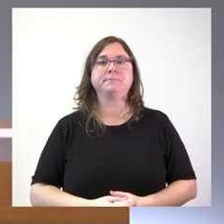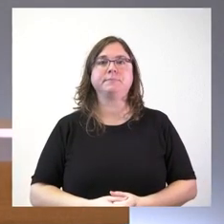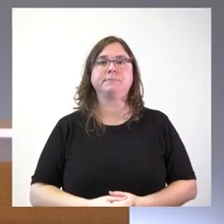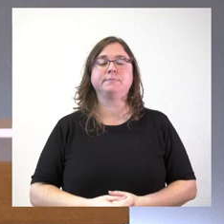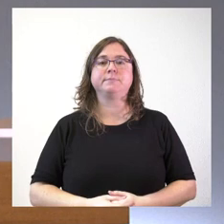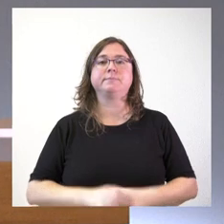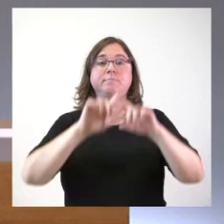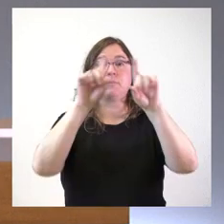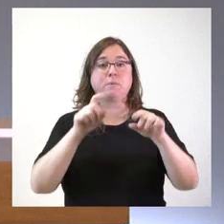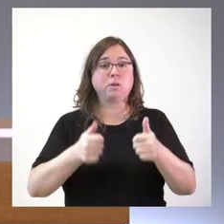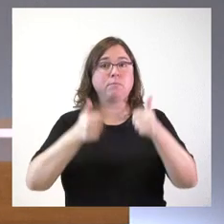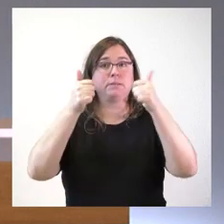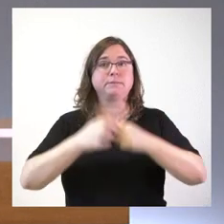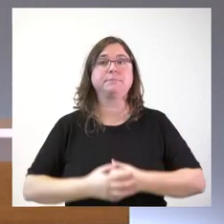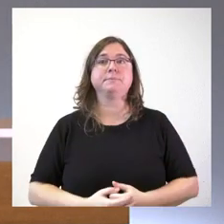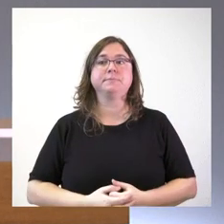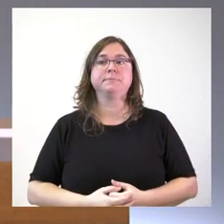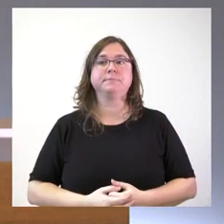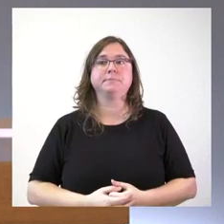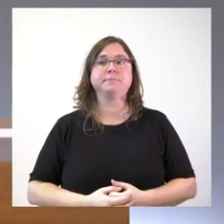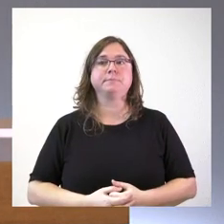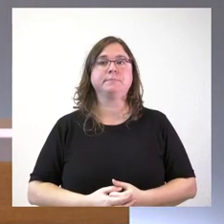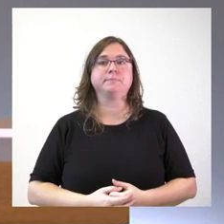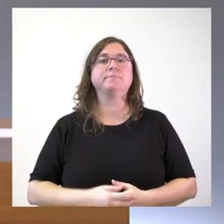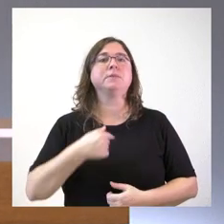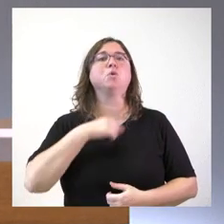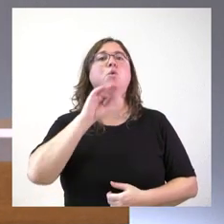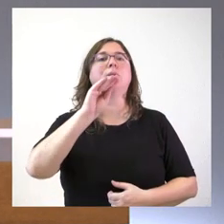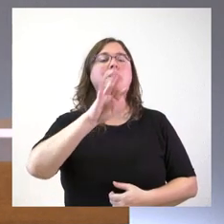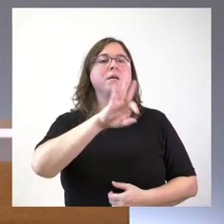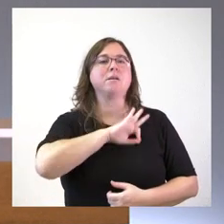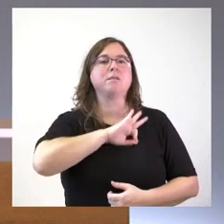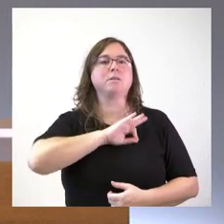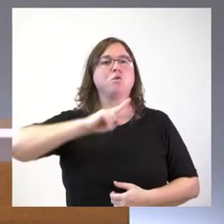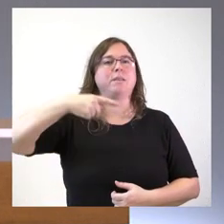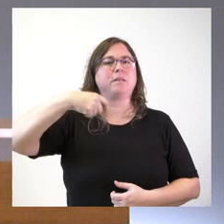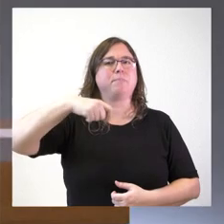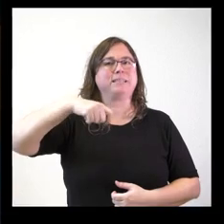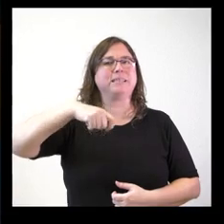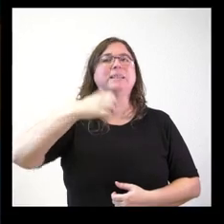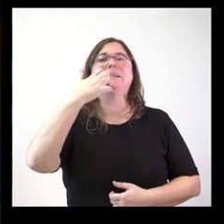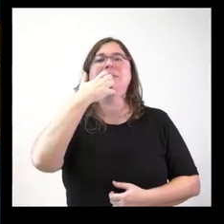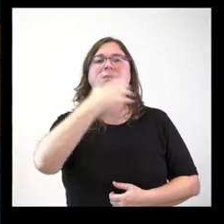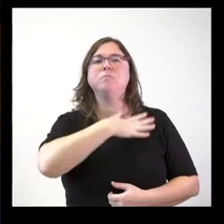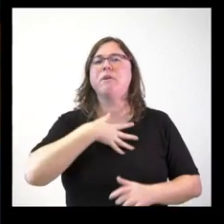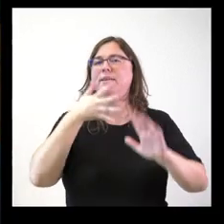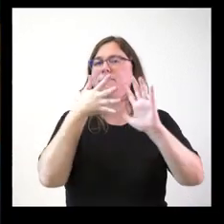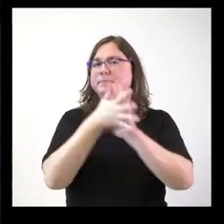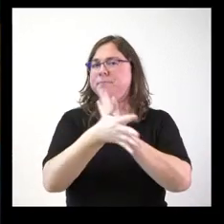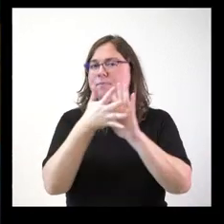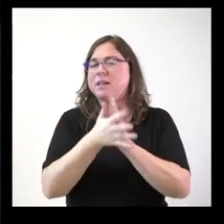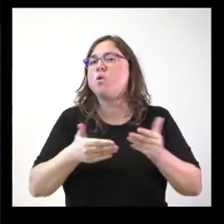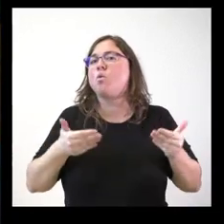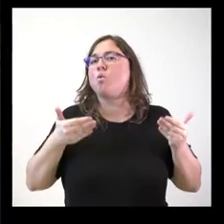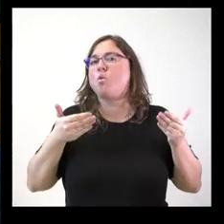¿Alguna pregunta más? Sí, una más, sí, es posible. Quería preguntar al señor Gallardo si nos puede concretar cuáles son